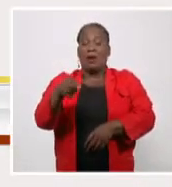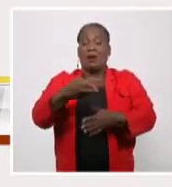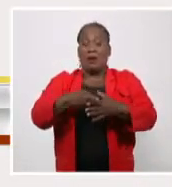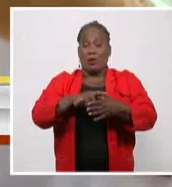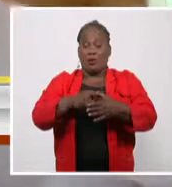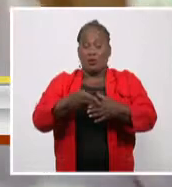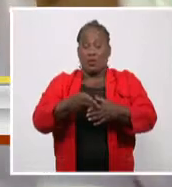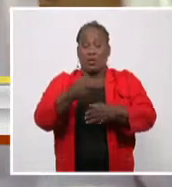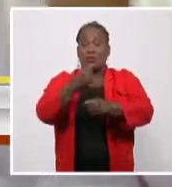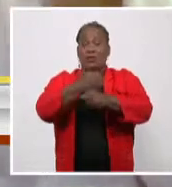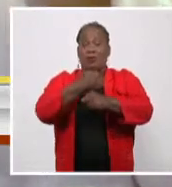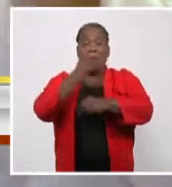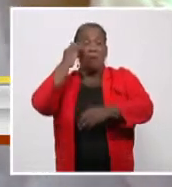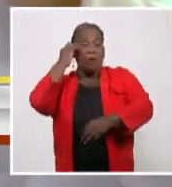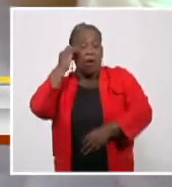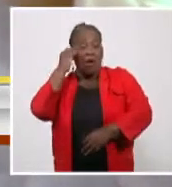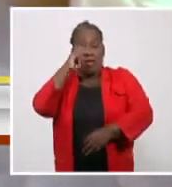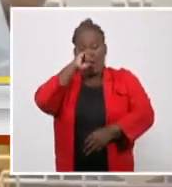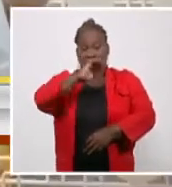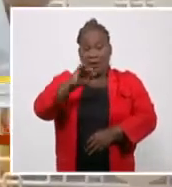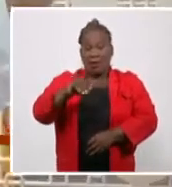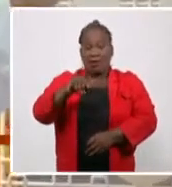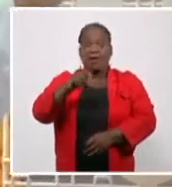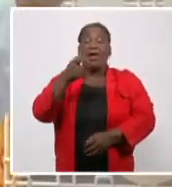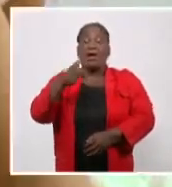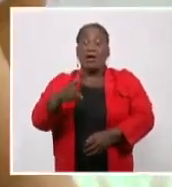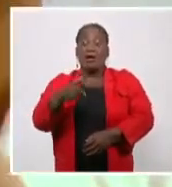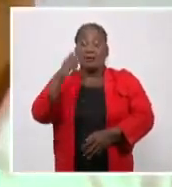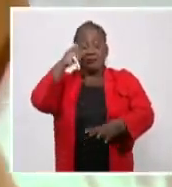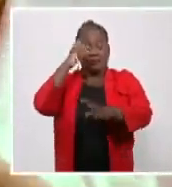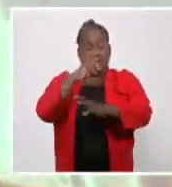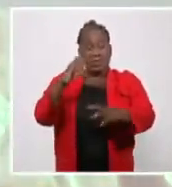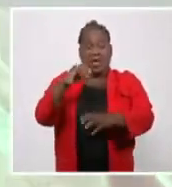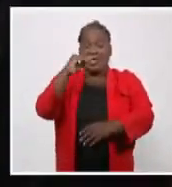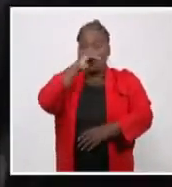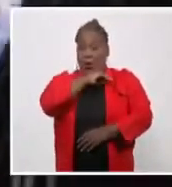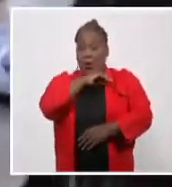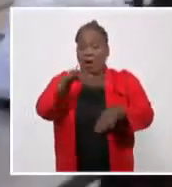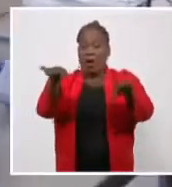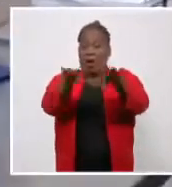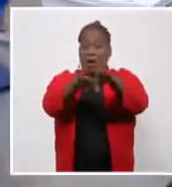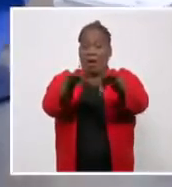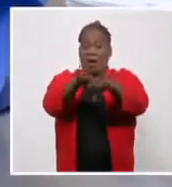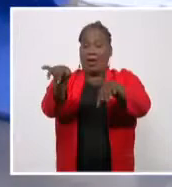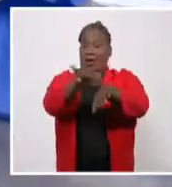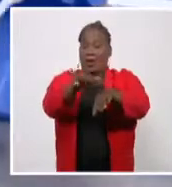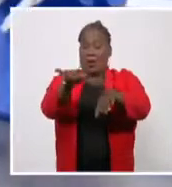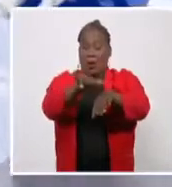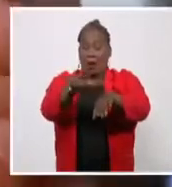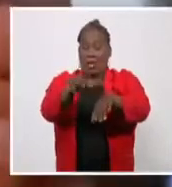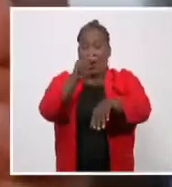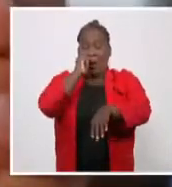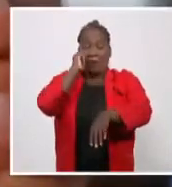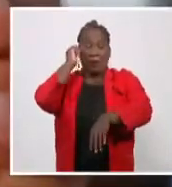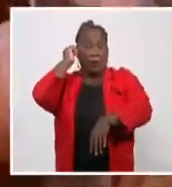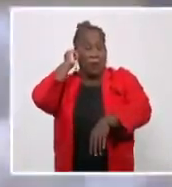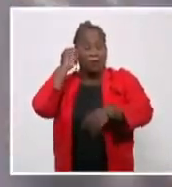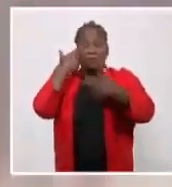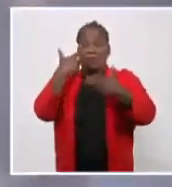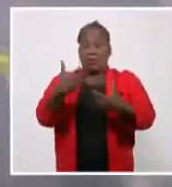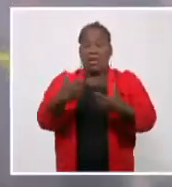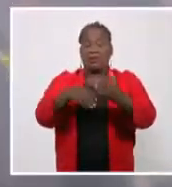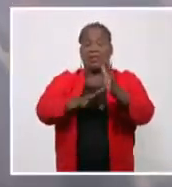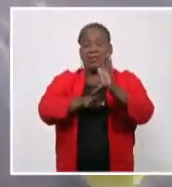niñas en la ciencia y la tecnología, bajo el precepto de que la igualdad de género en este ámbito es fundamental para el desarrollo sostenible.